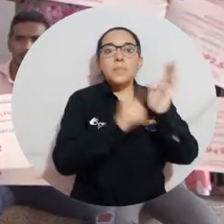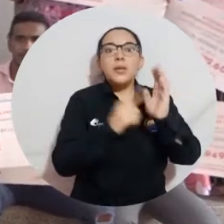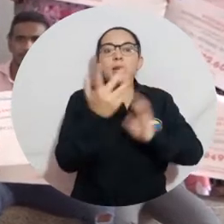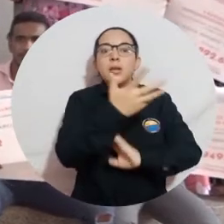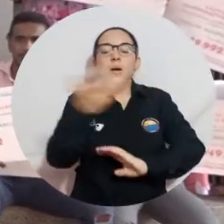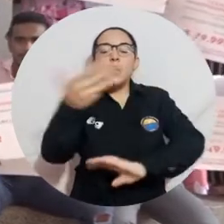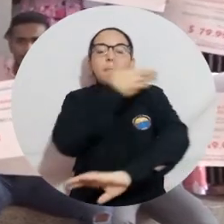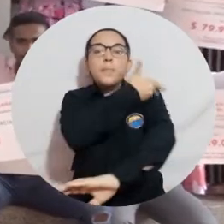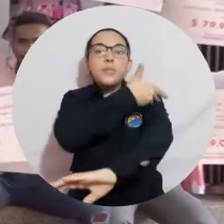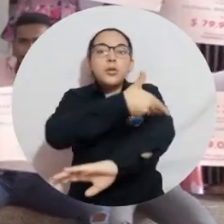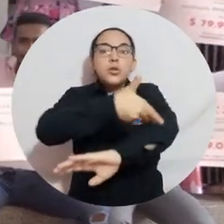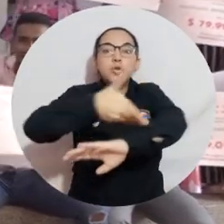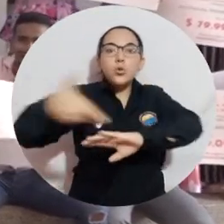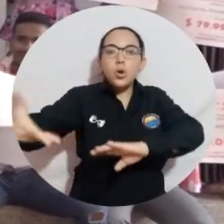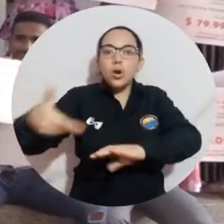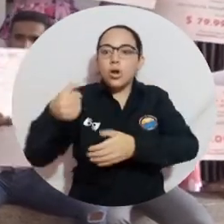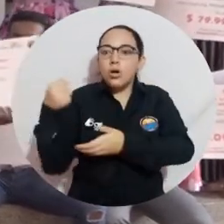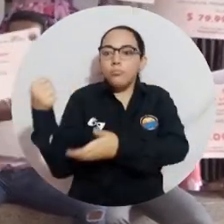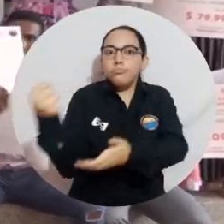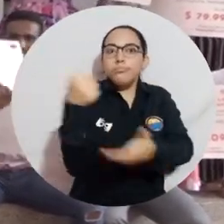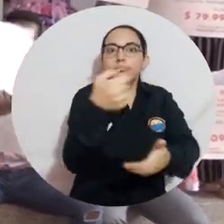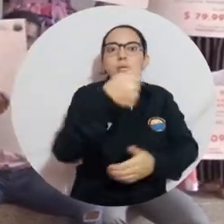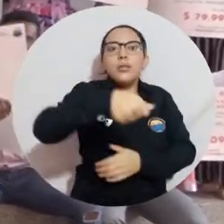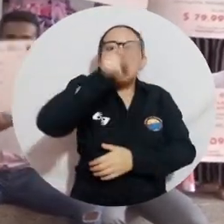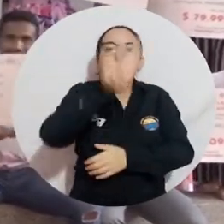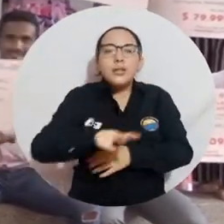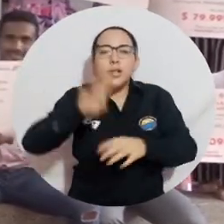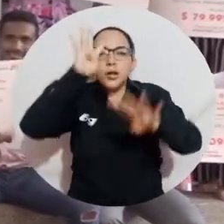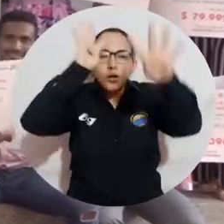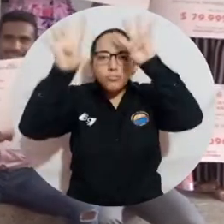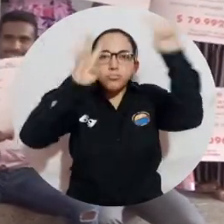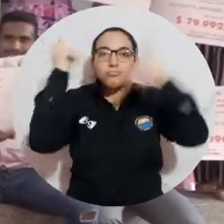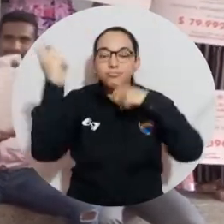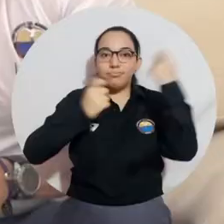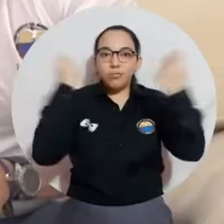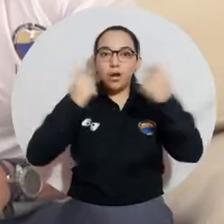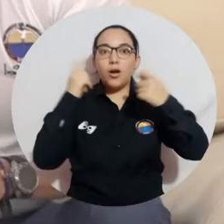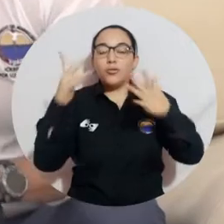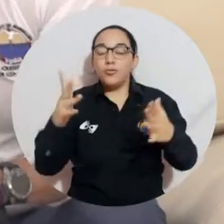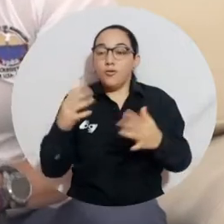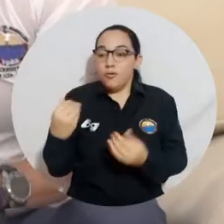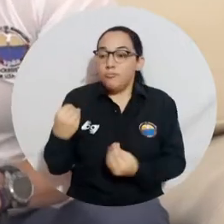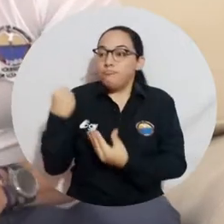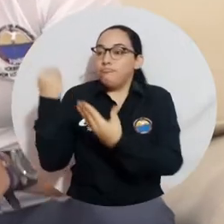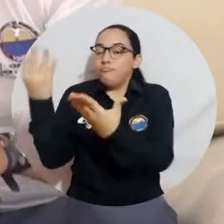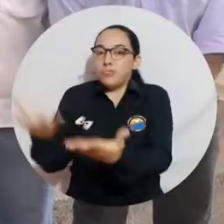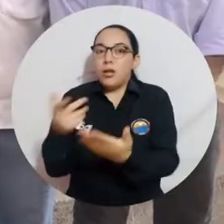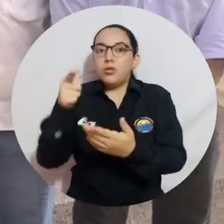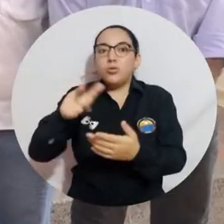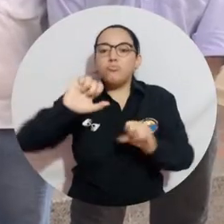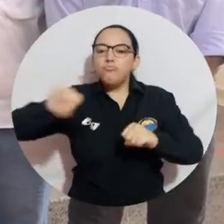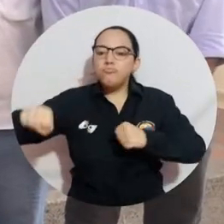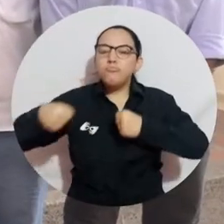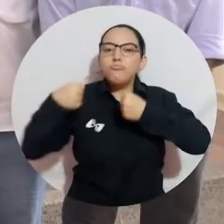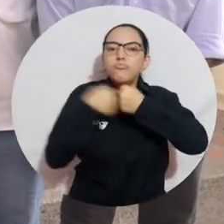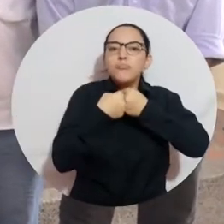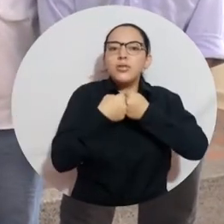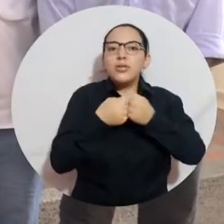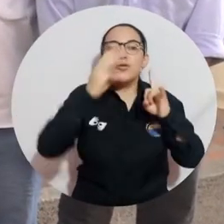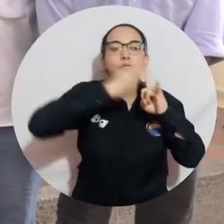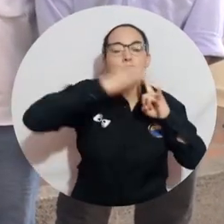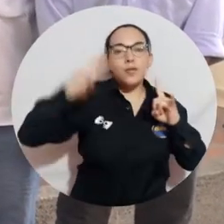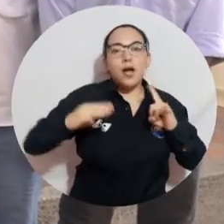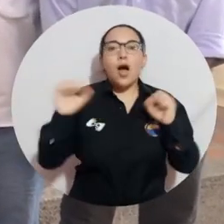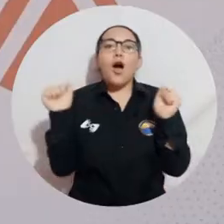1.500 millones de pesos fue la suma que recibieron 17 emprendedores del departamento convertidos en beneficiarios de la primera alianza entre la